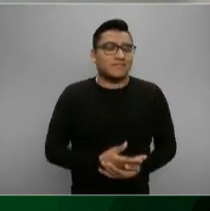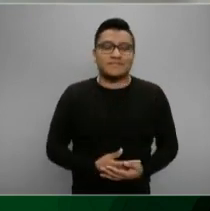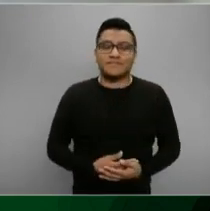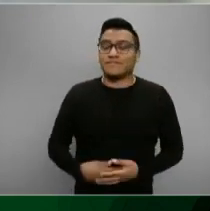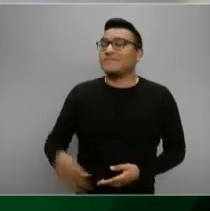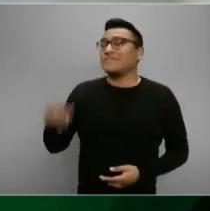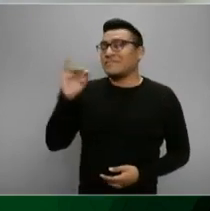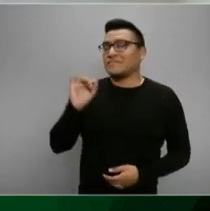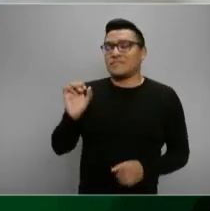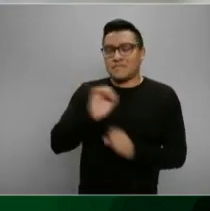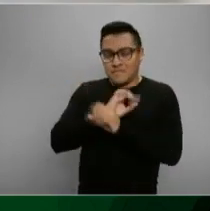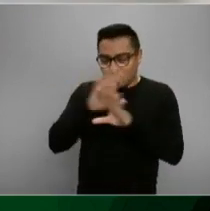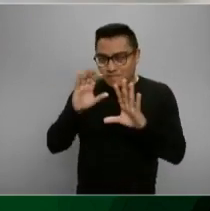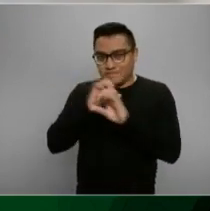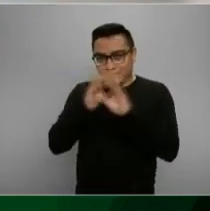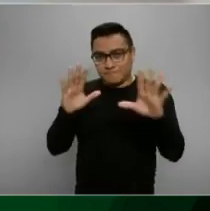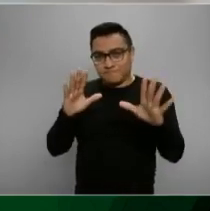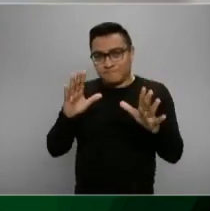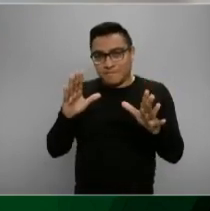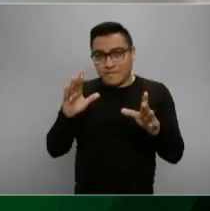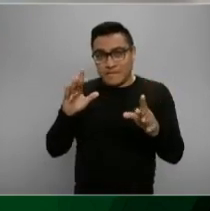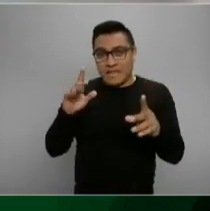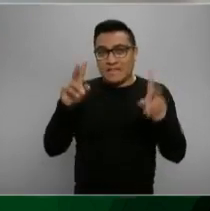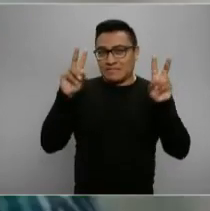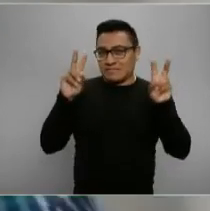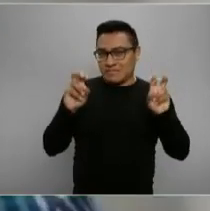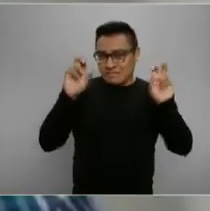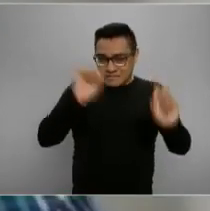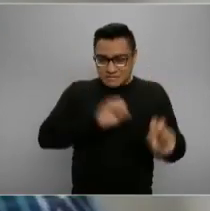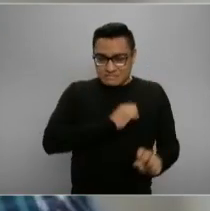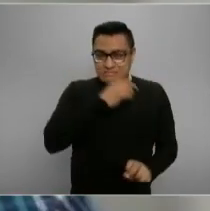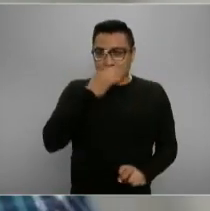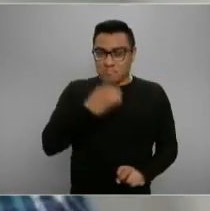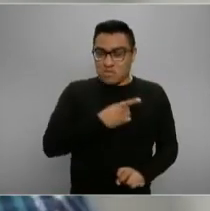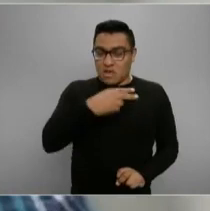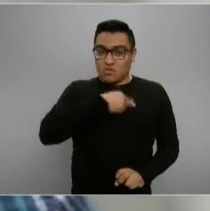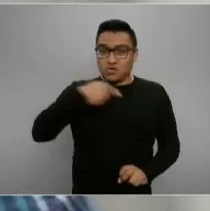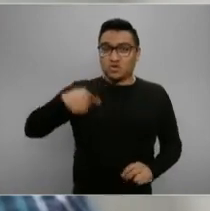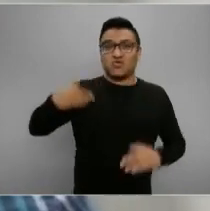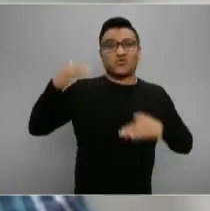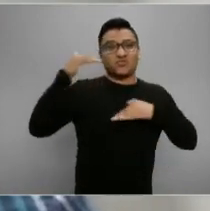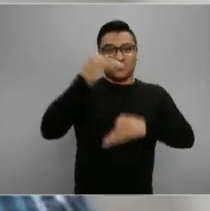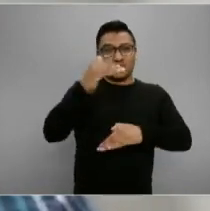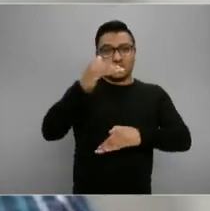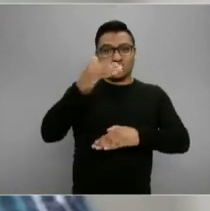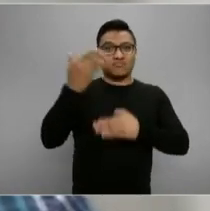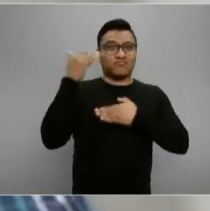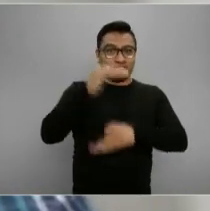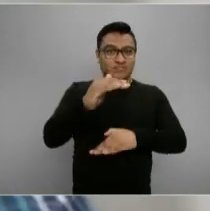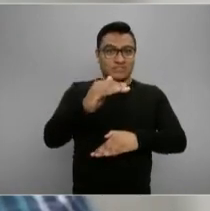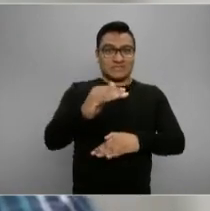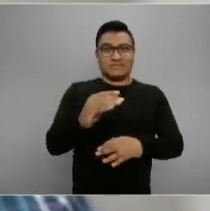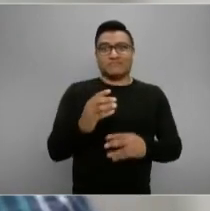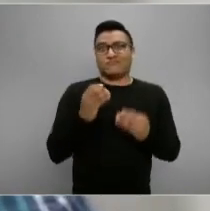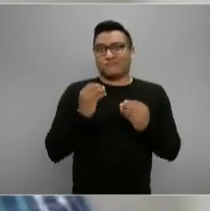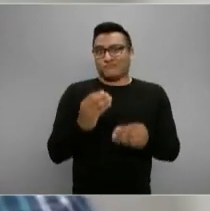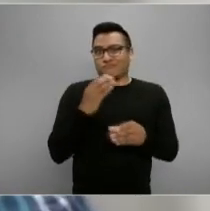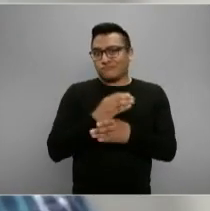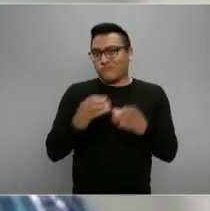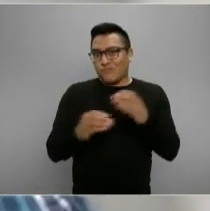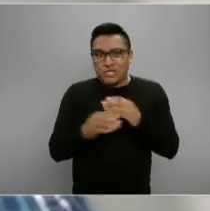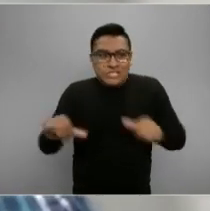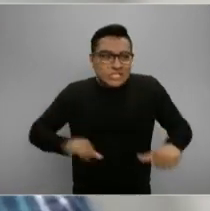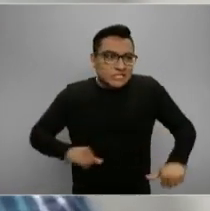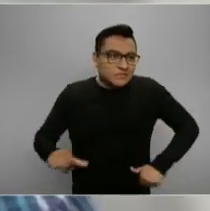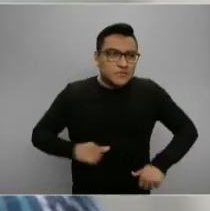efectivamente, el tema, digamos, sanitario nos restringe en gran parte un número importante de acciones de